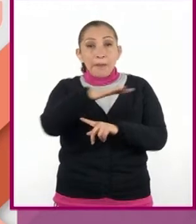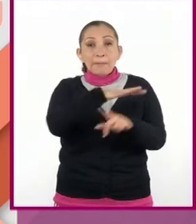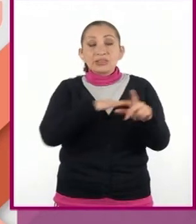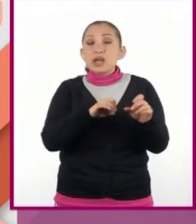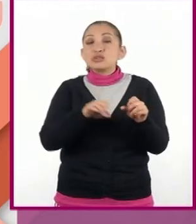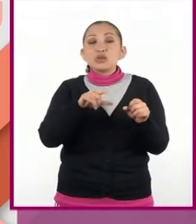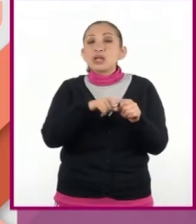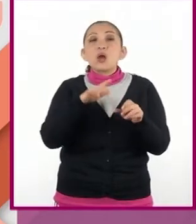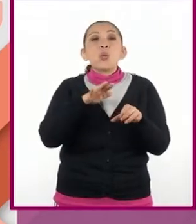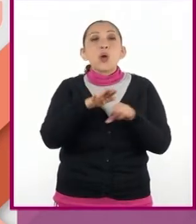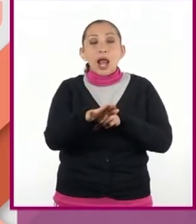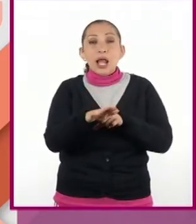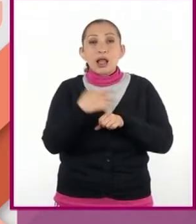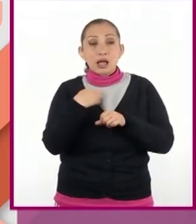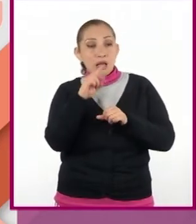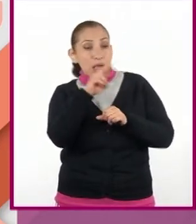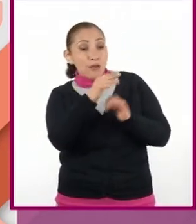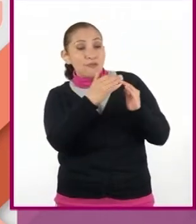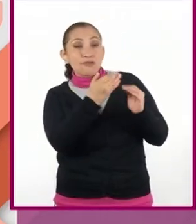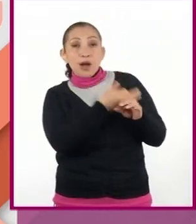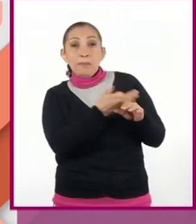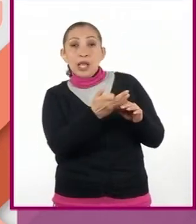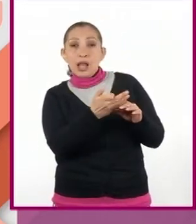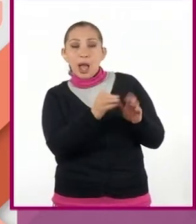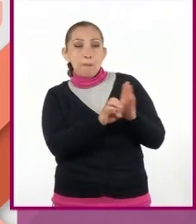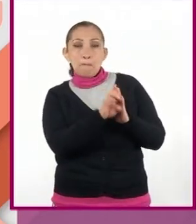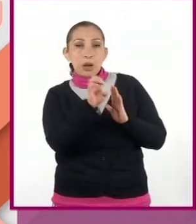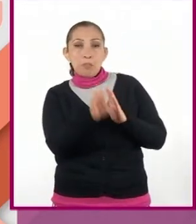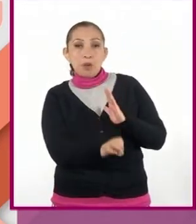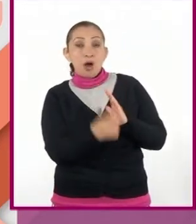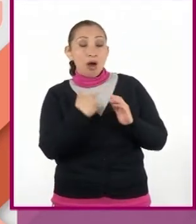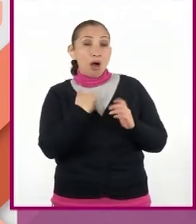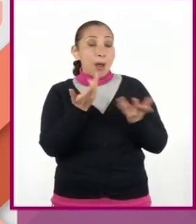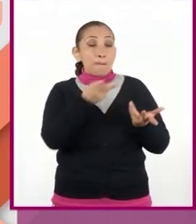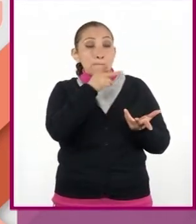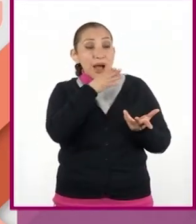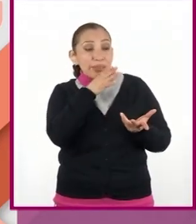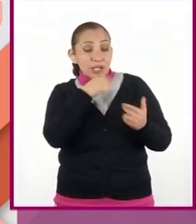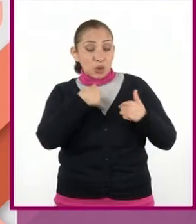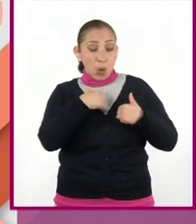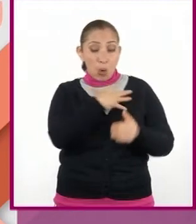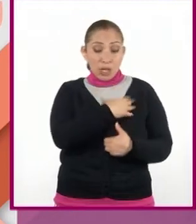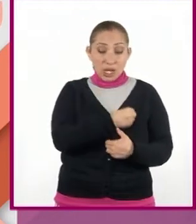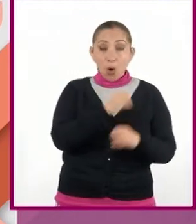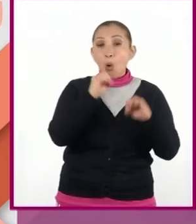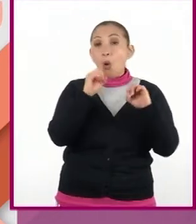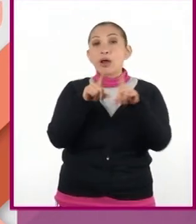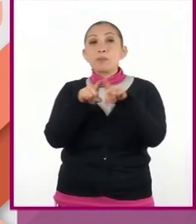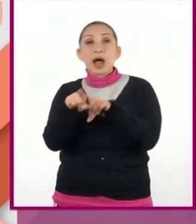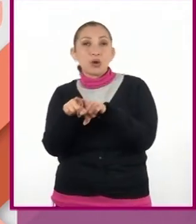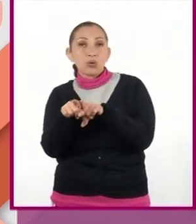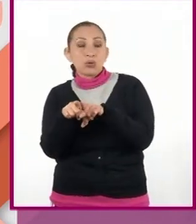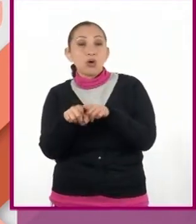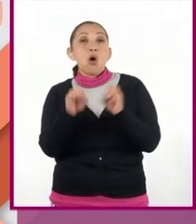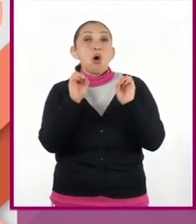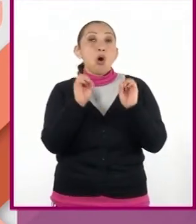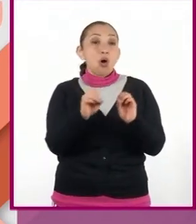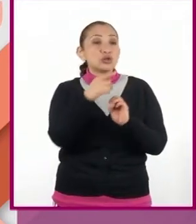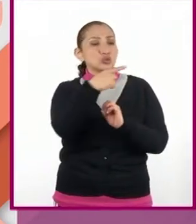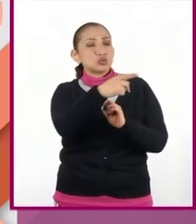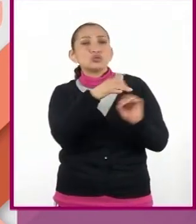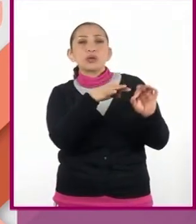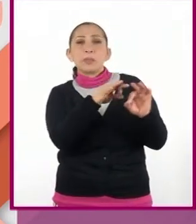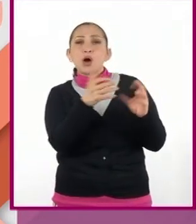social sería el estatus familiar, en nuestro caso, si somos padres, hijos o hermanos, o bien la labor que